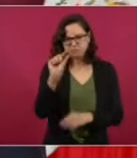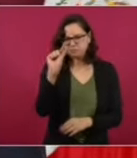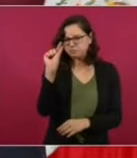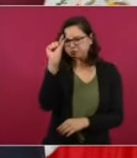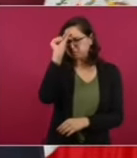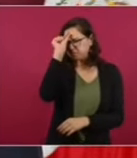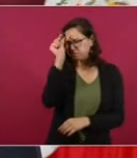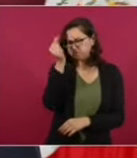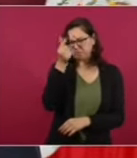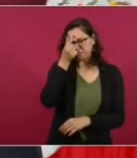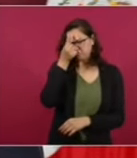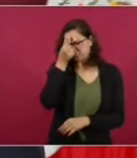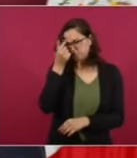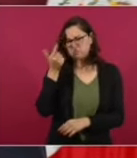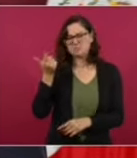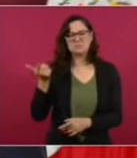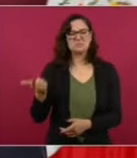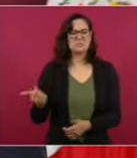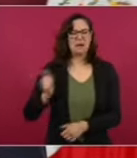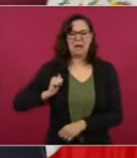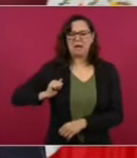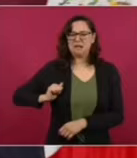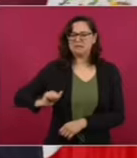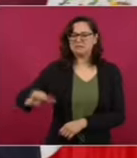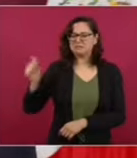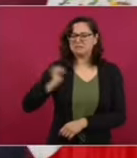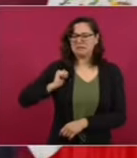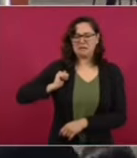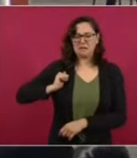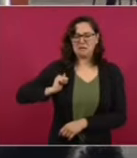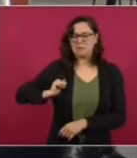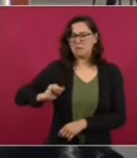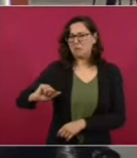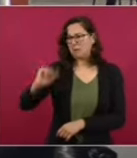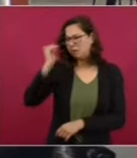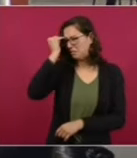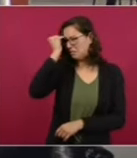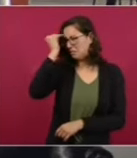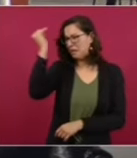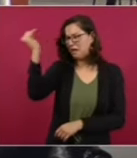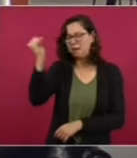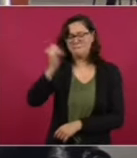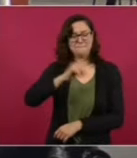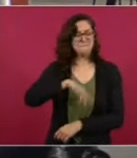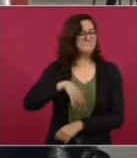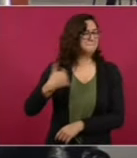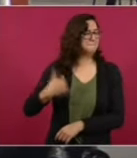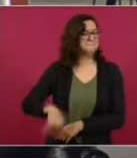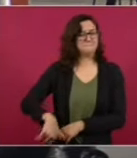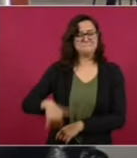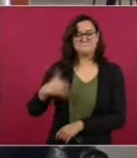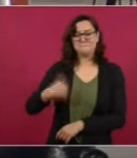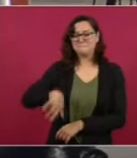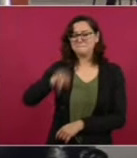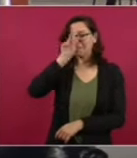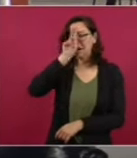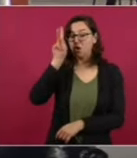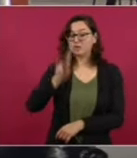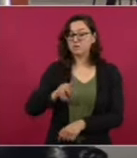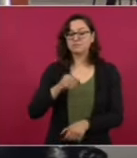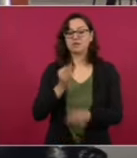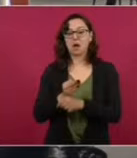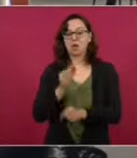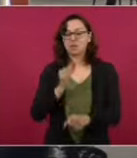de lo peor. Entonces, todo eso es lo que está saliendo.